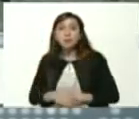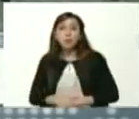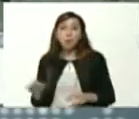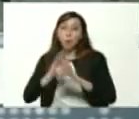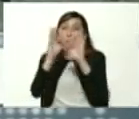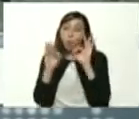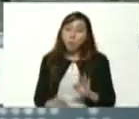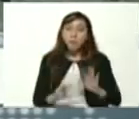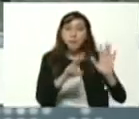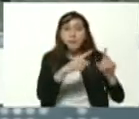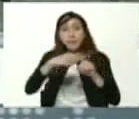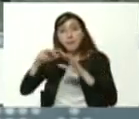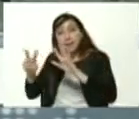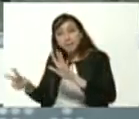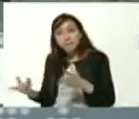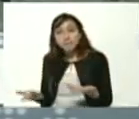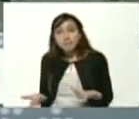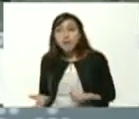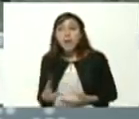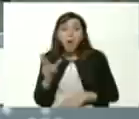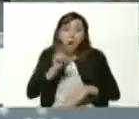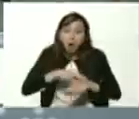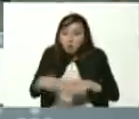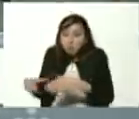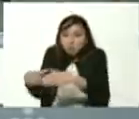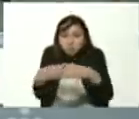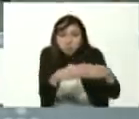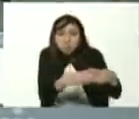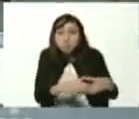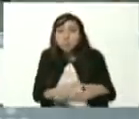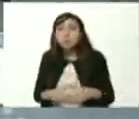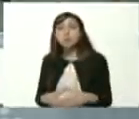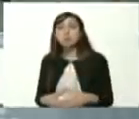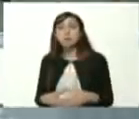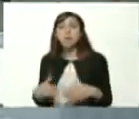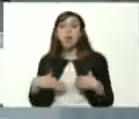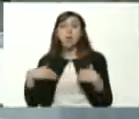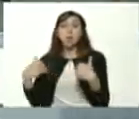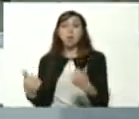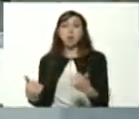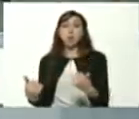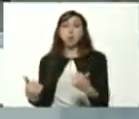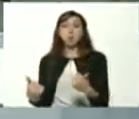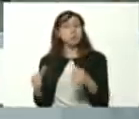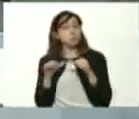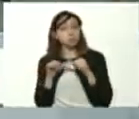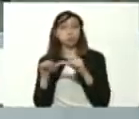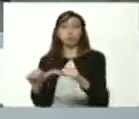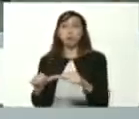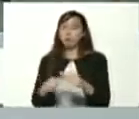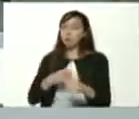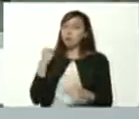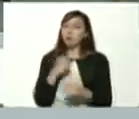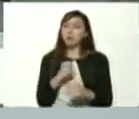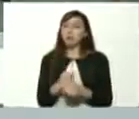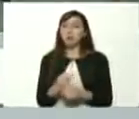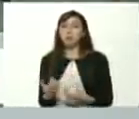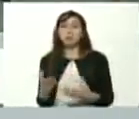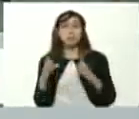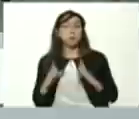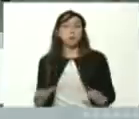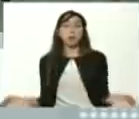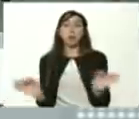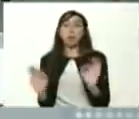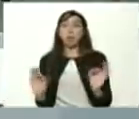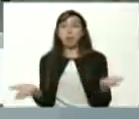del 7 más 7 más las brigadas médicas las brigadas de salud que no han descansado ni un día durante